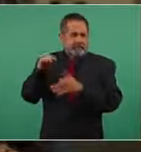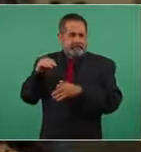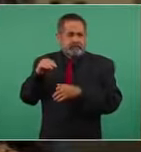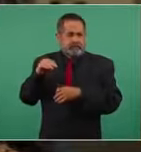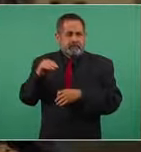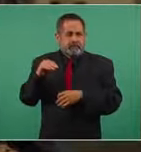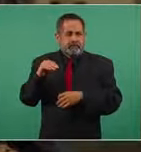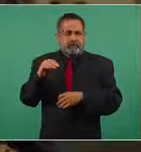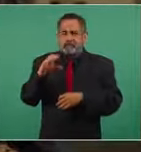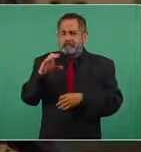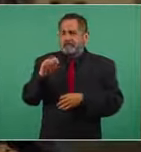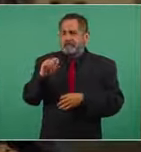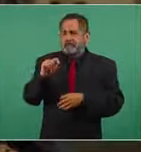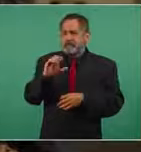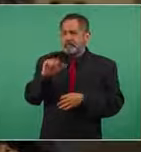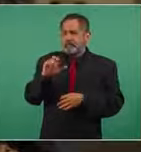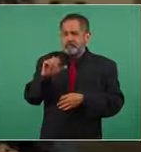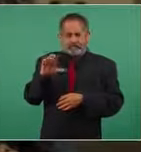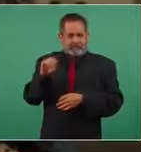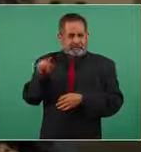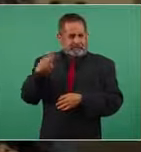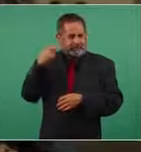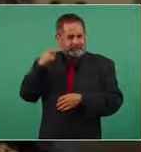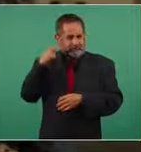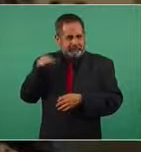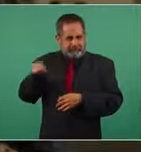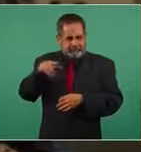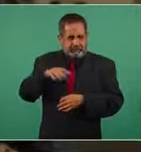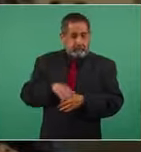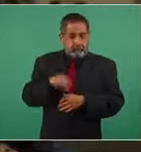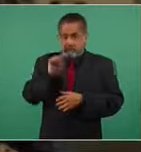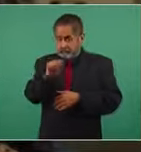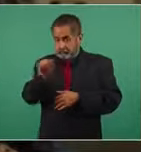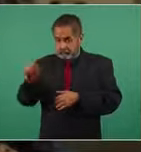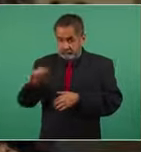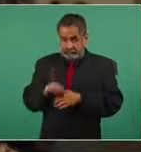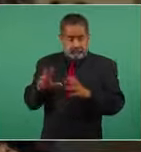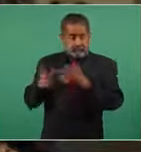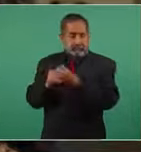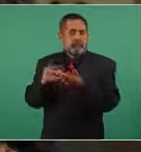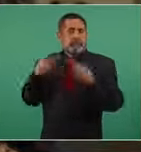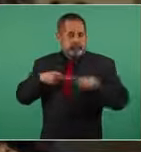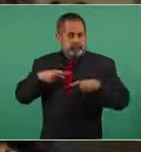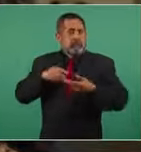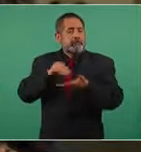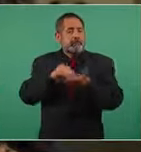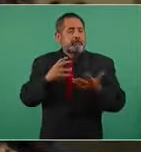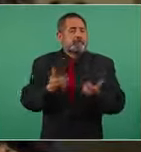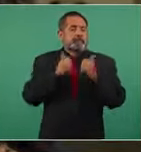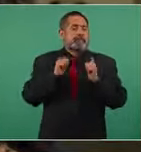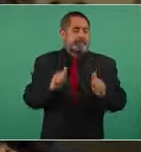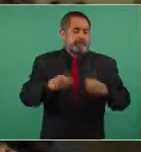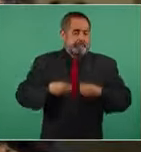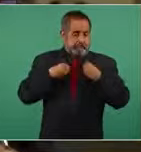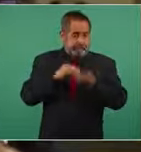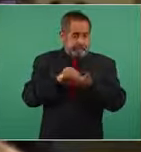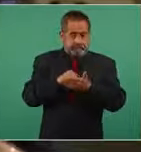Coatzacoalco, Veracruz. Es donde en estos cuatro puntos se encuentran pues todos los sobrevivientes y